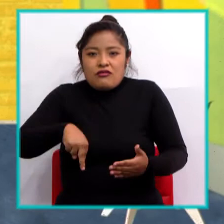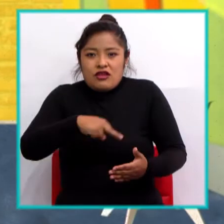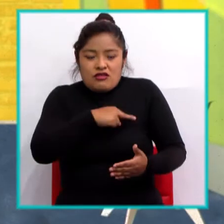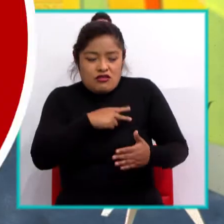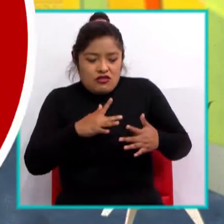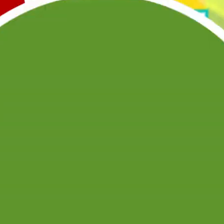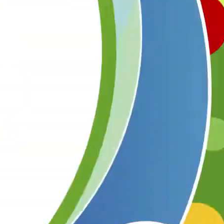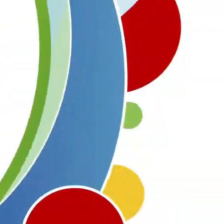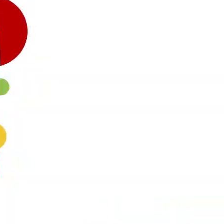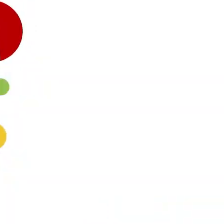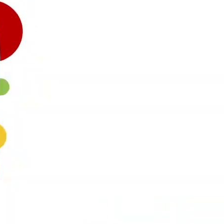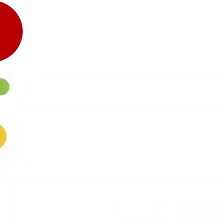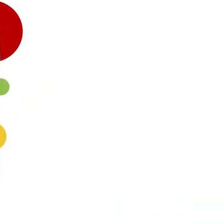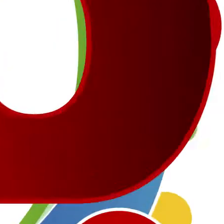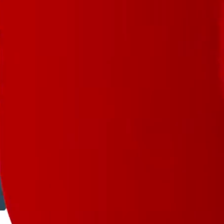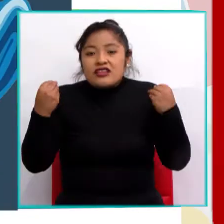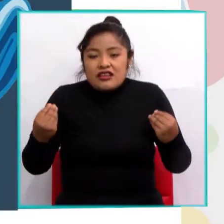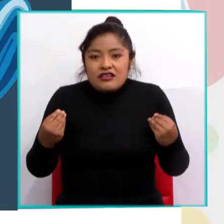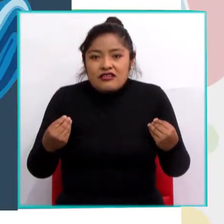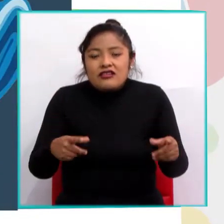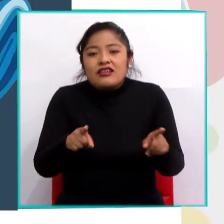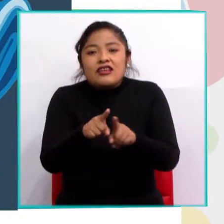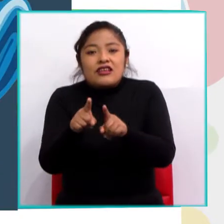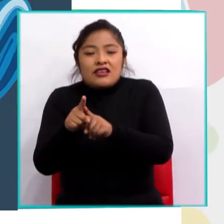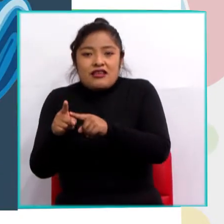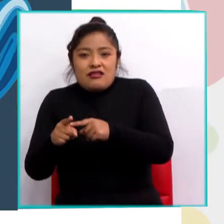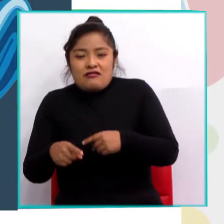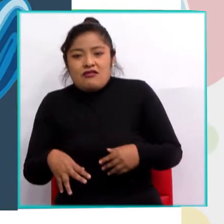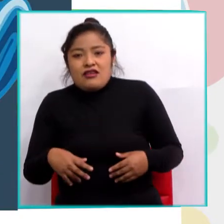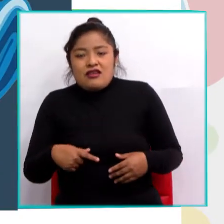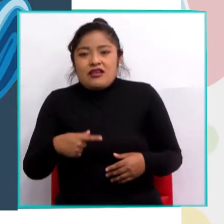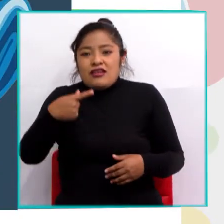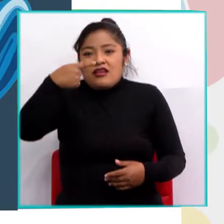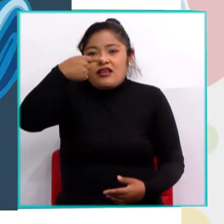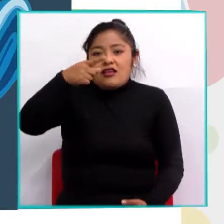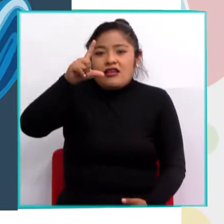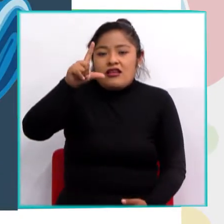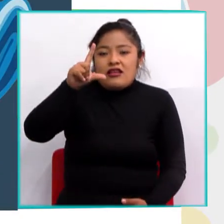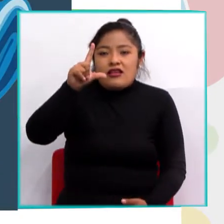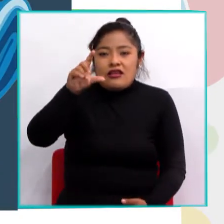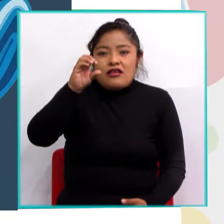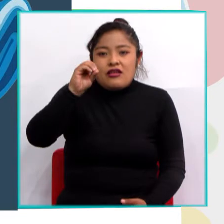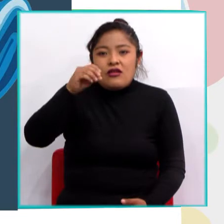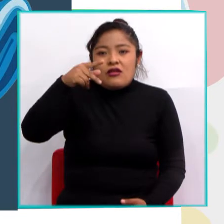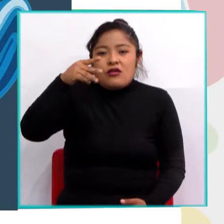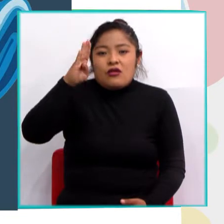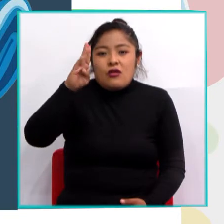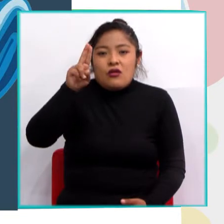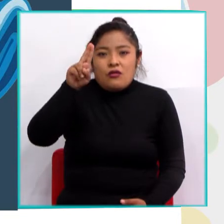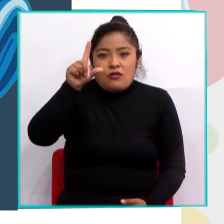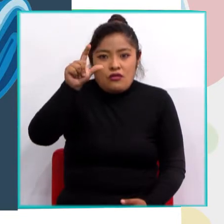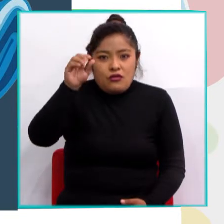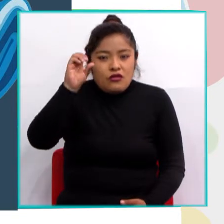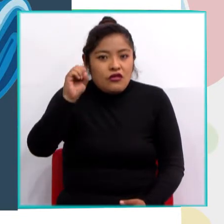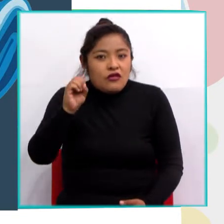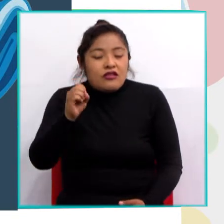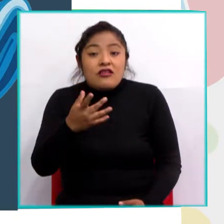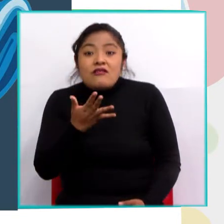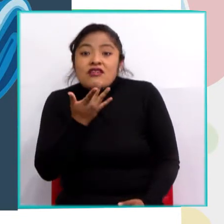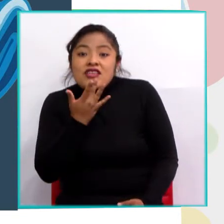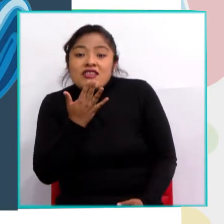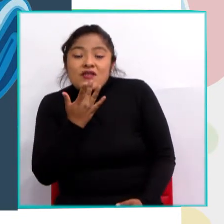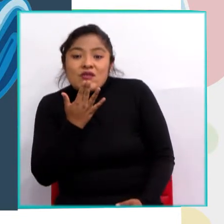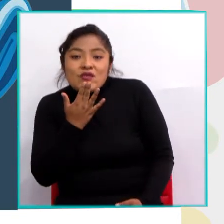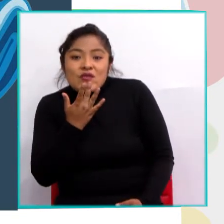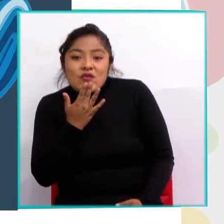También el glóbulo rojo va a tener una proteína que es la hemoglobina que va a dar color al glóbulo rojo y va a